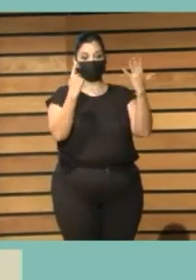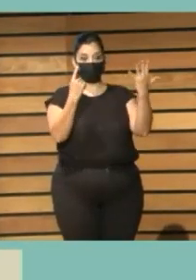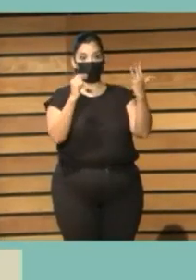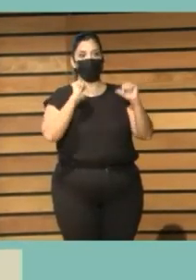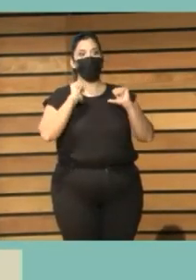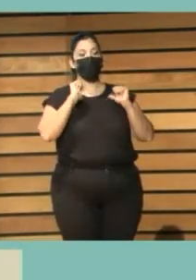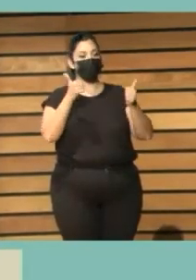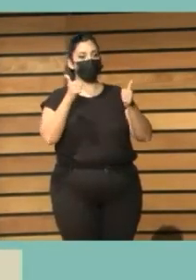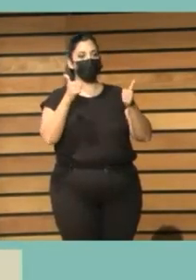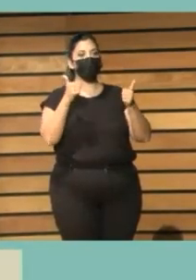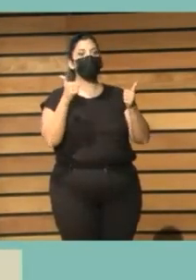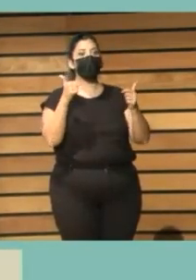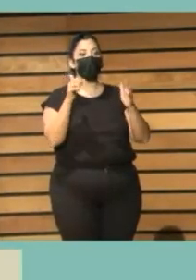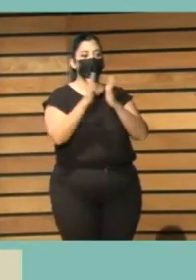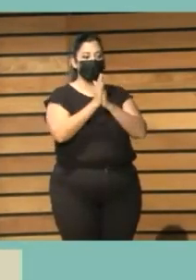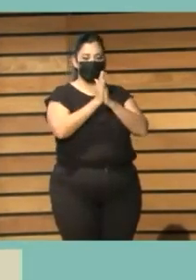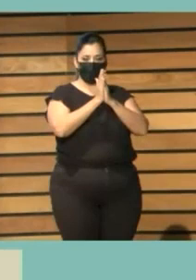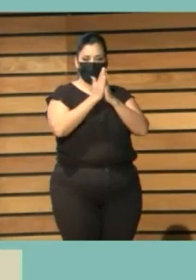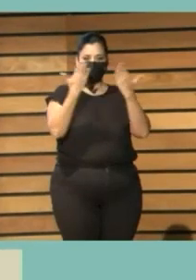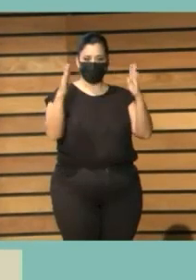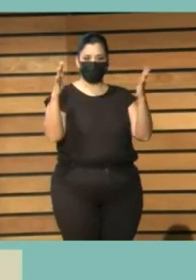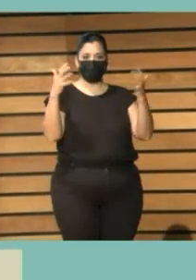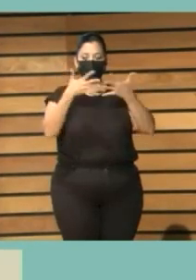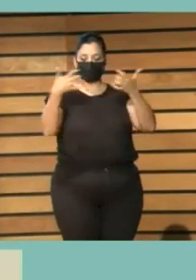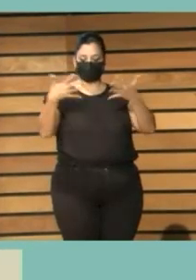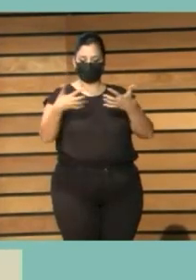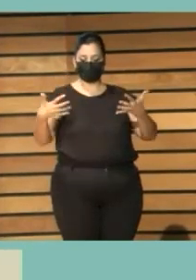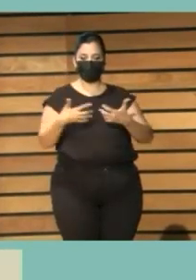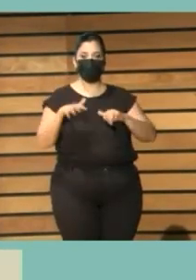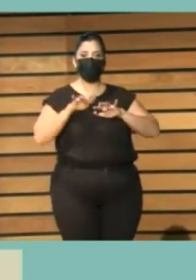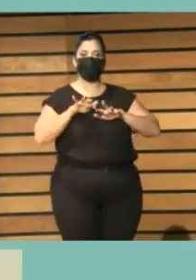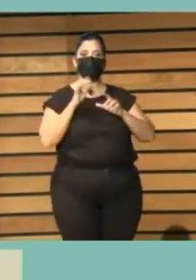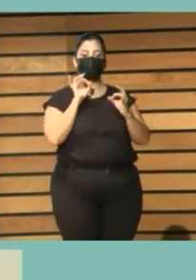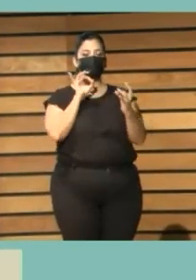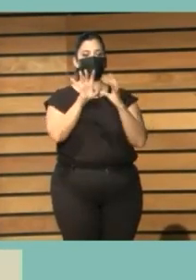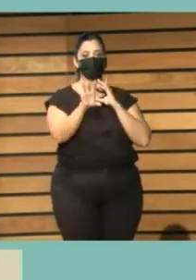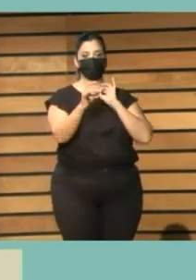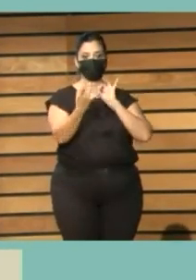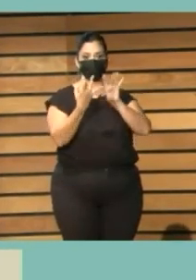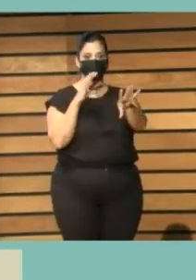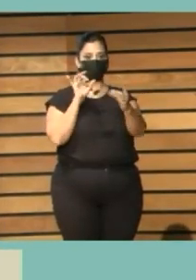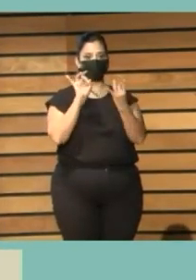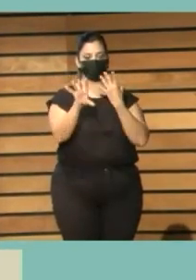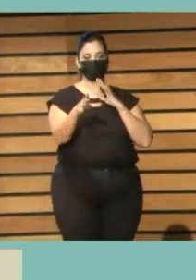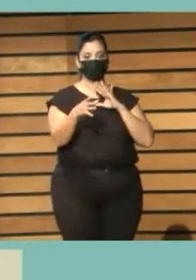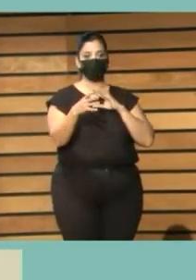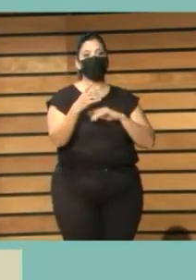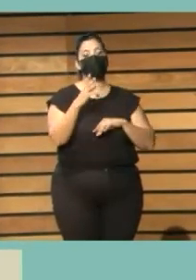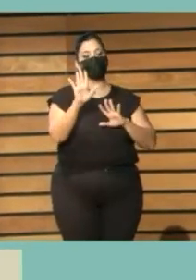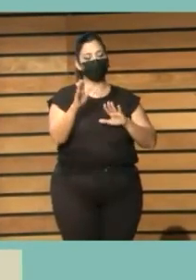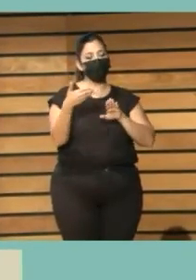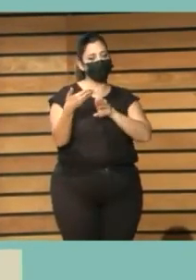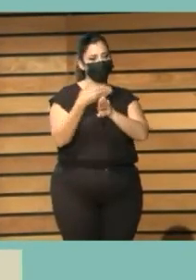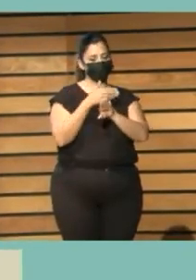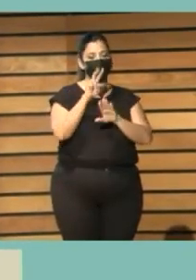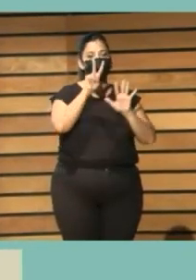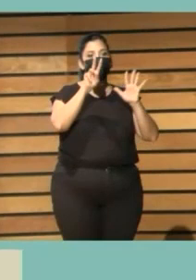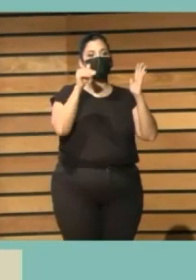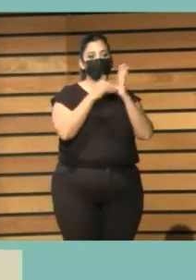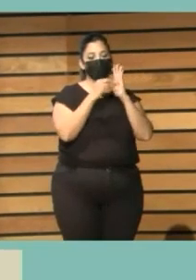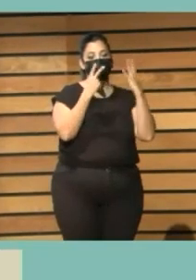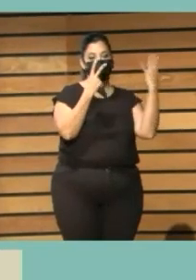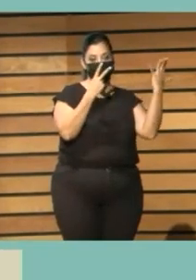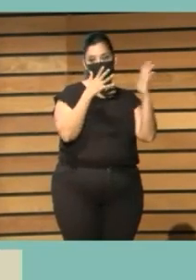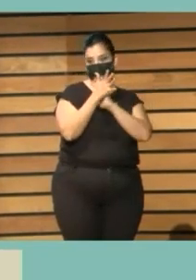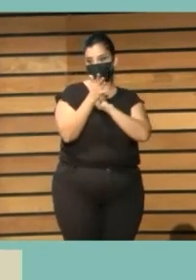primeros blogs sobre lectura de profesores, pero antes de pasar ahí quiero ir al 2007. Muchos de las personas